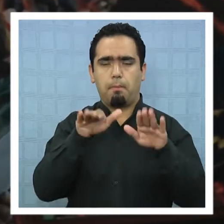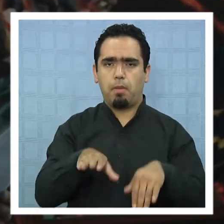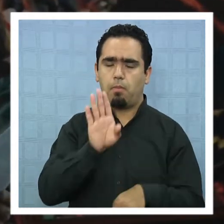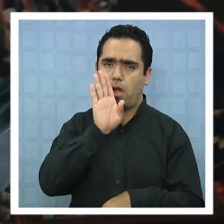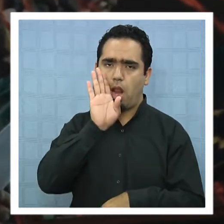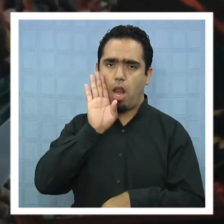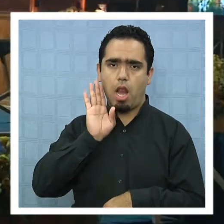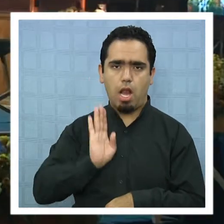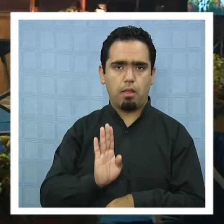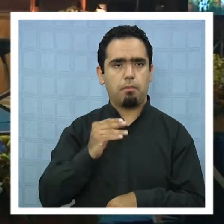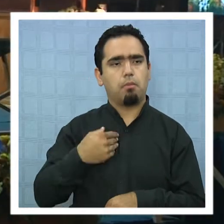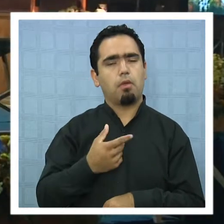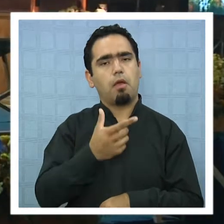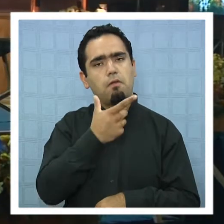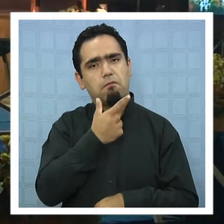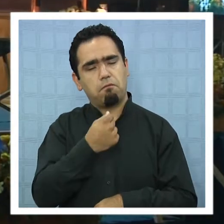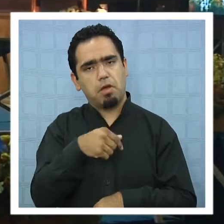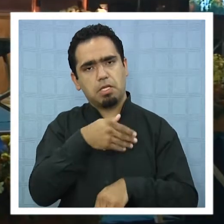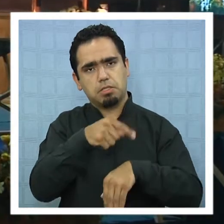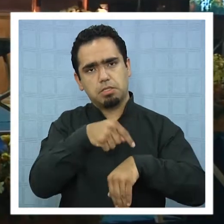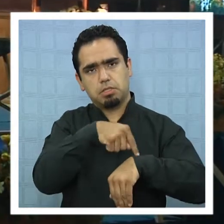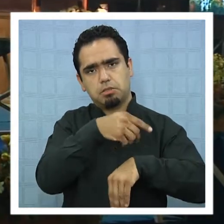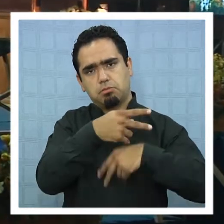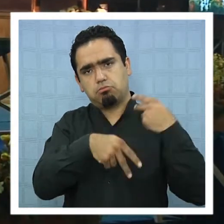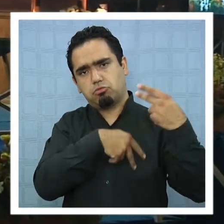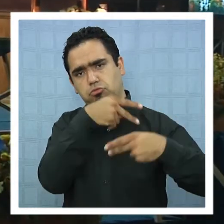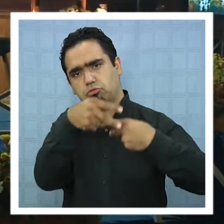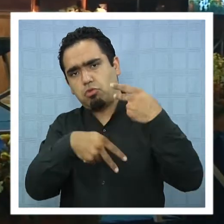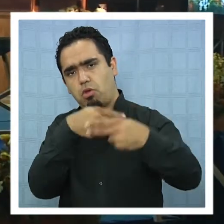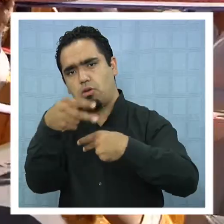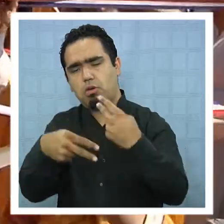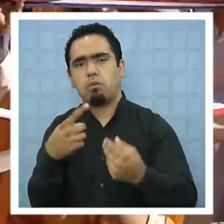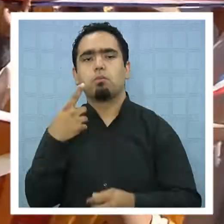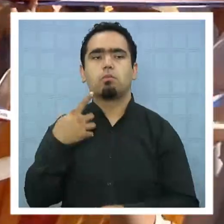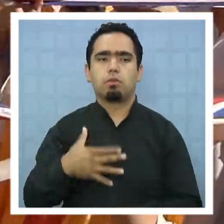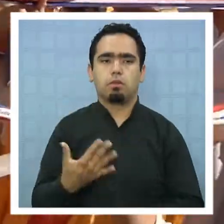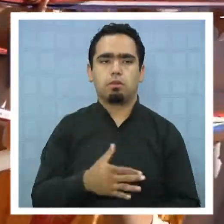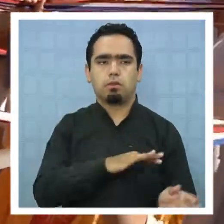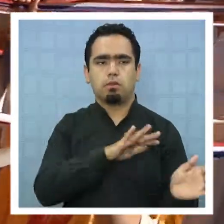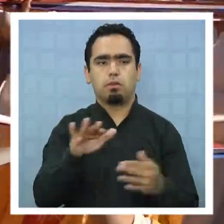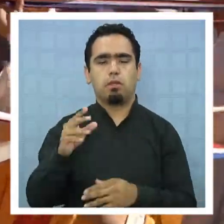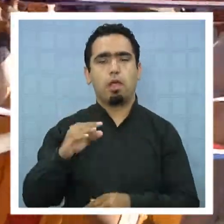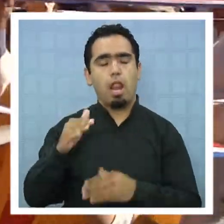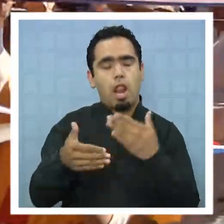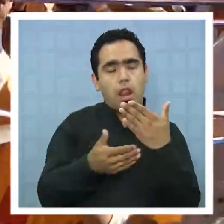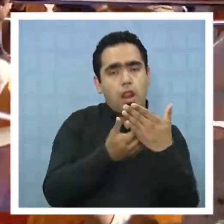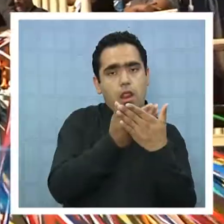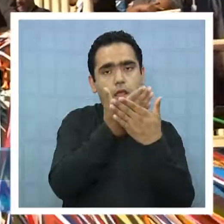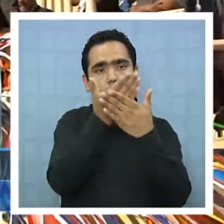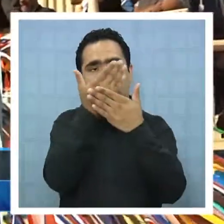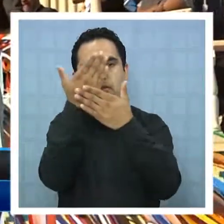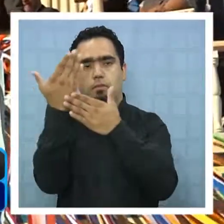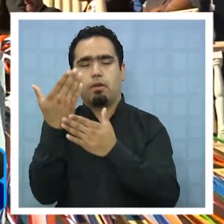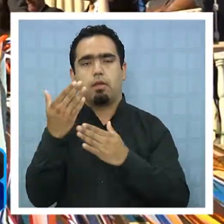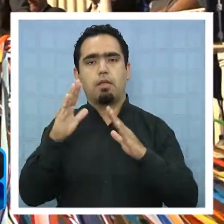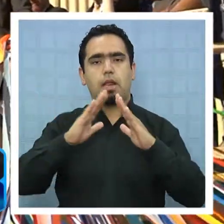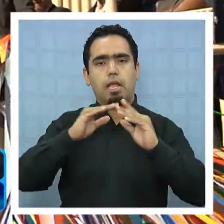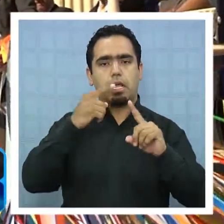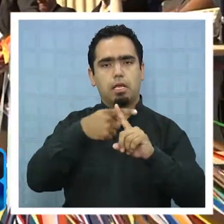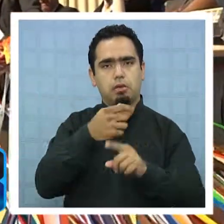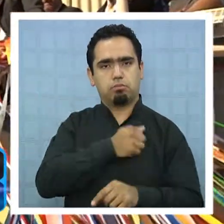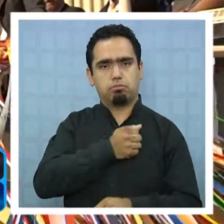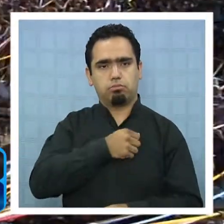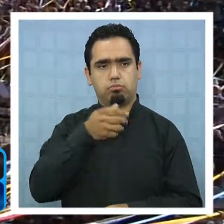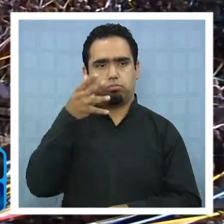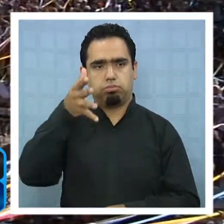sencillez que ha tenido a lo largo de la historia, la encontré muy importante. A la mañana siguiente, la Eucaristía de día de fiesta